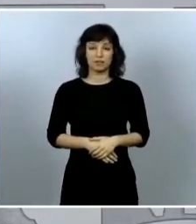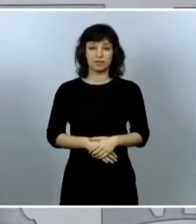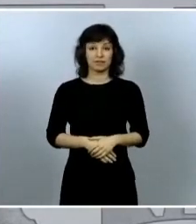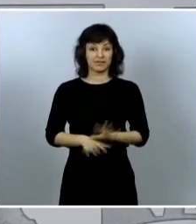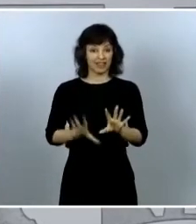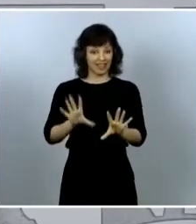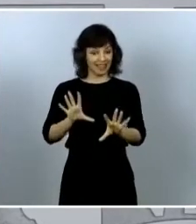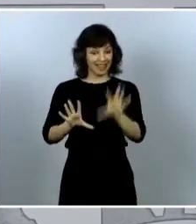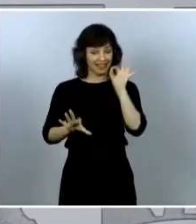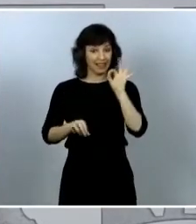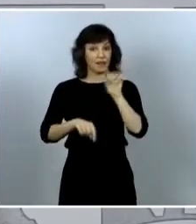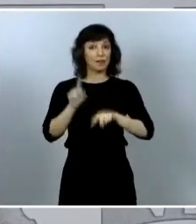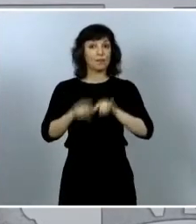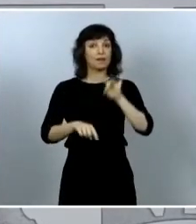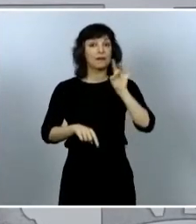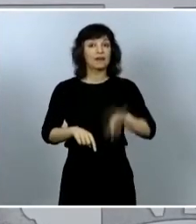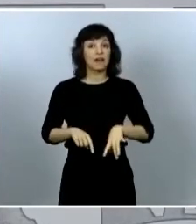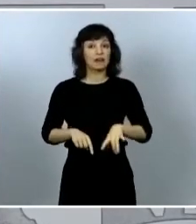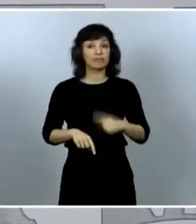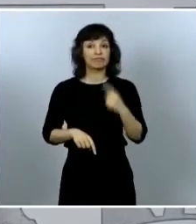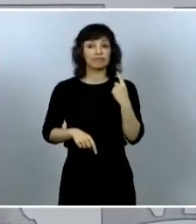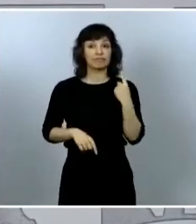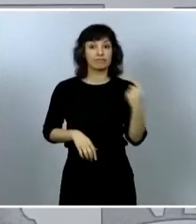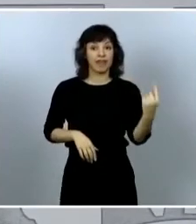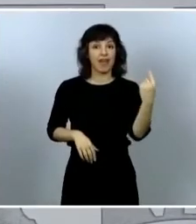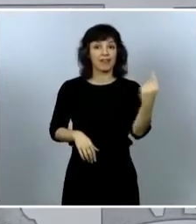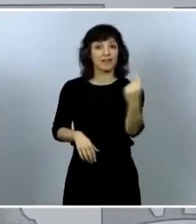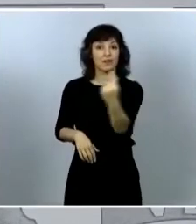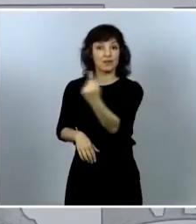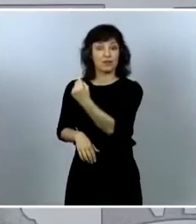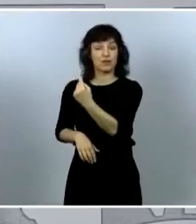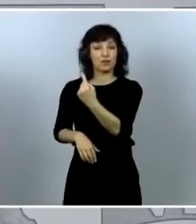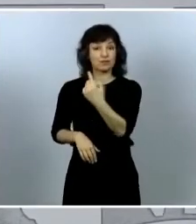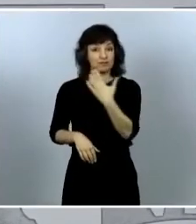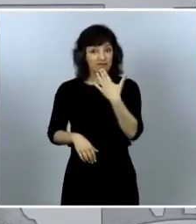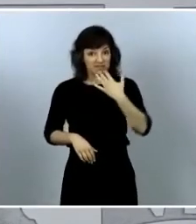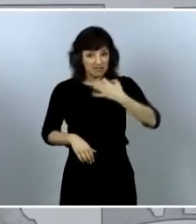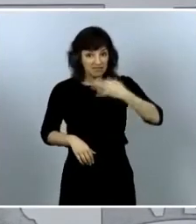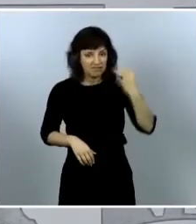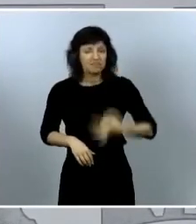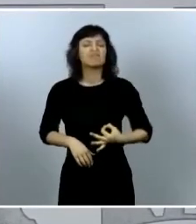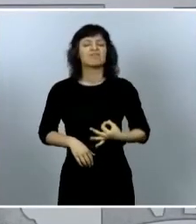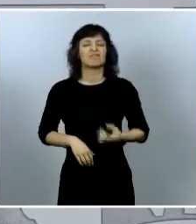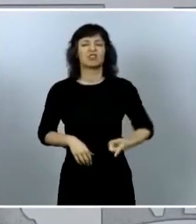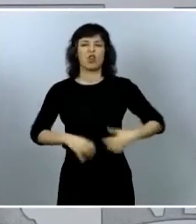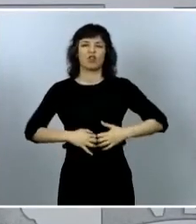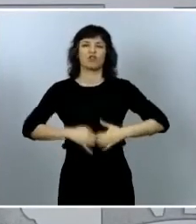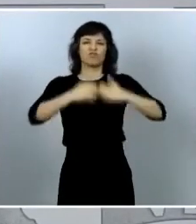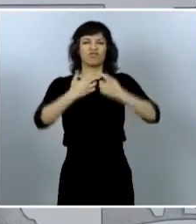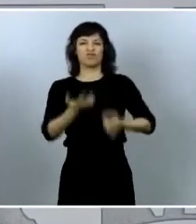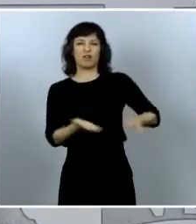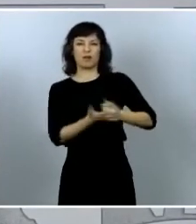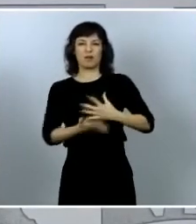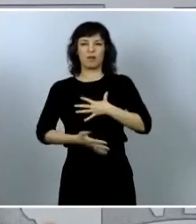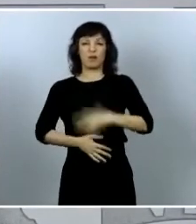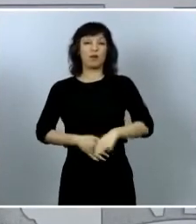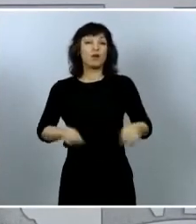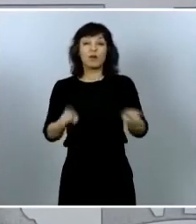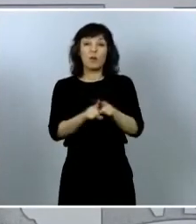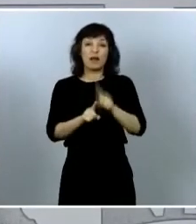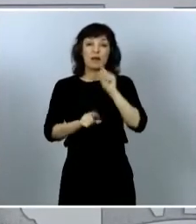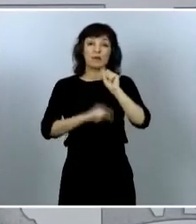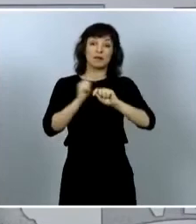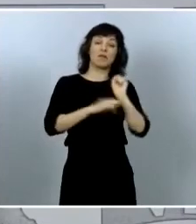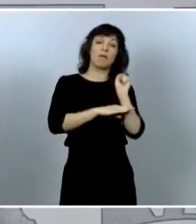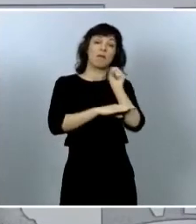nosotros y si lo hacemos conseguiremos levantarnos todos de nuevo igual que hemos conseguido doblegar al virus esa es la tarea